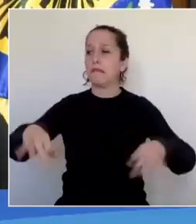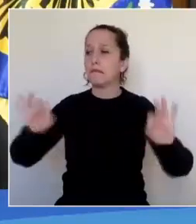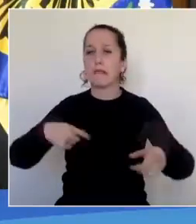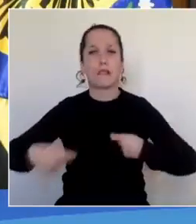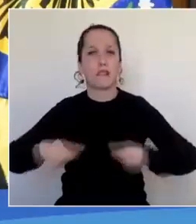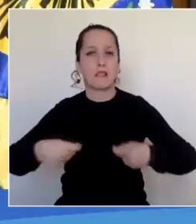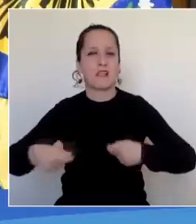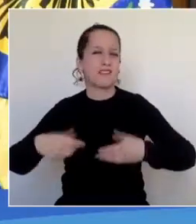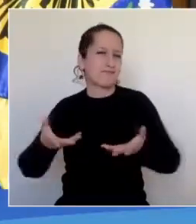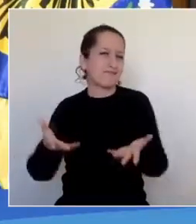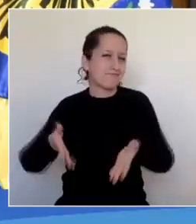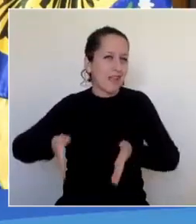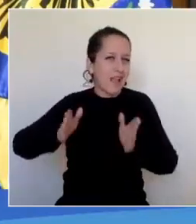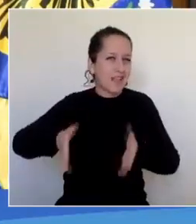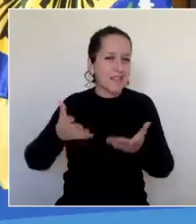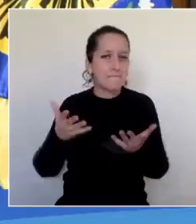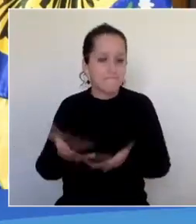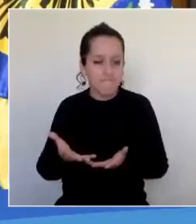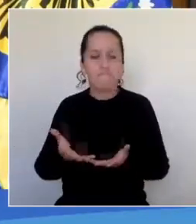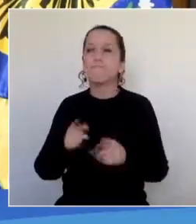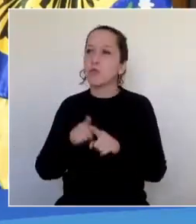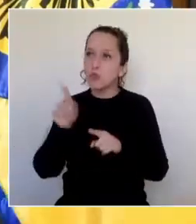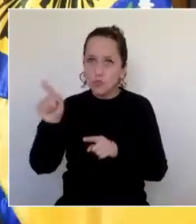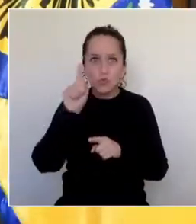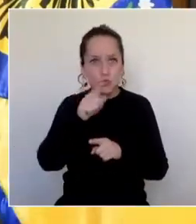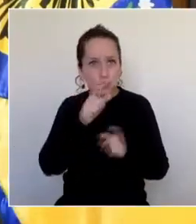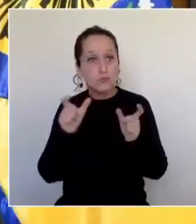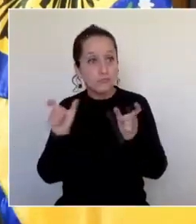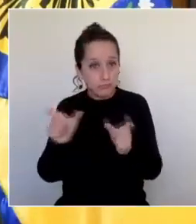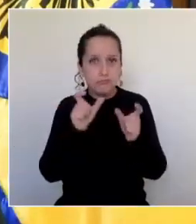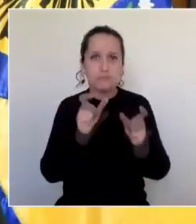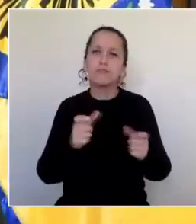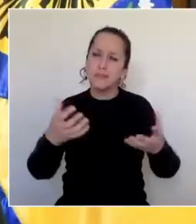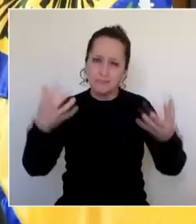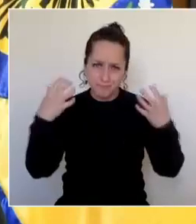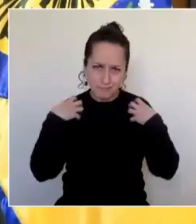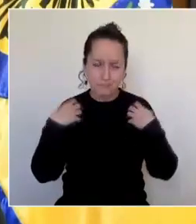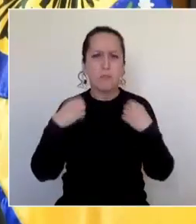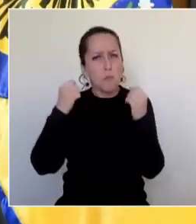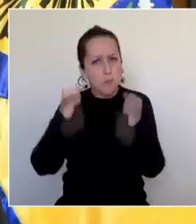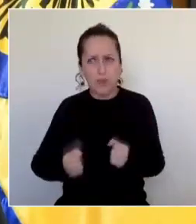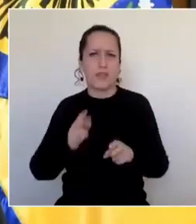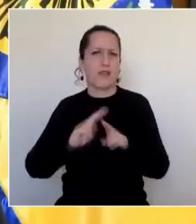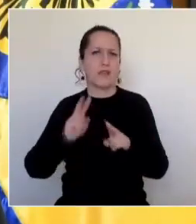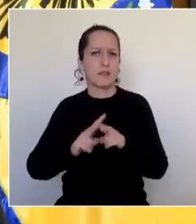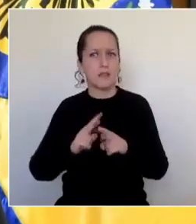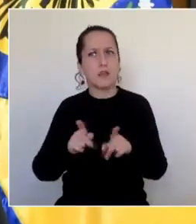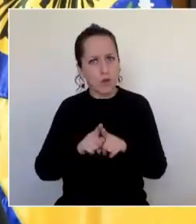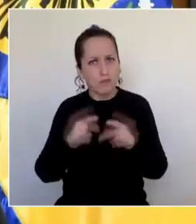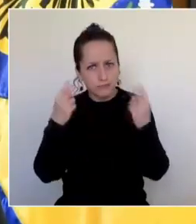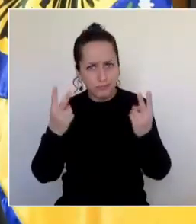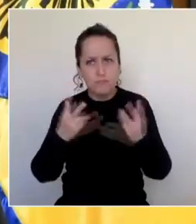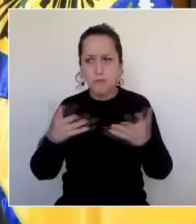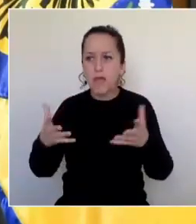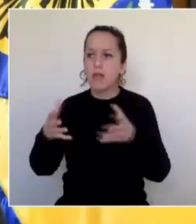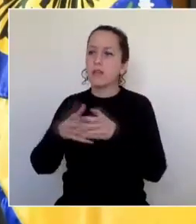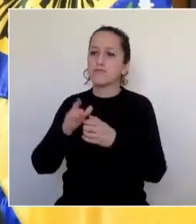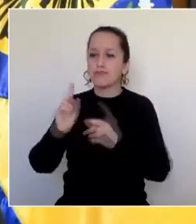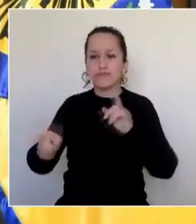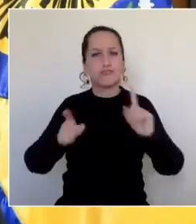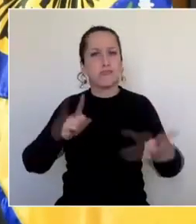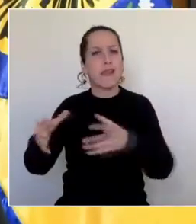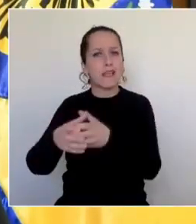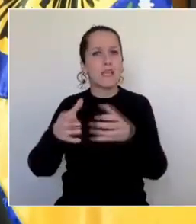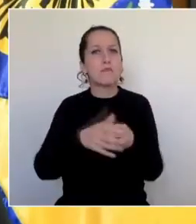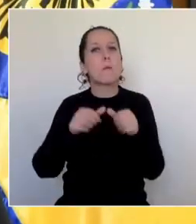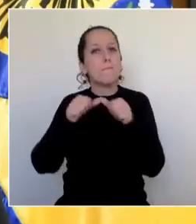todos los servicios fiscalizadores se involucren mucho más en esta materia, con todas las atribuciones que tienen, para establecer equipos especializados